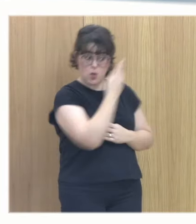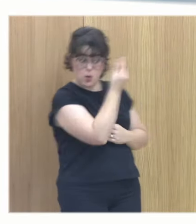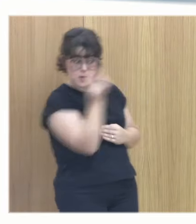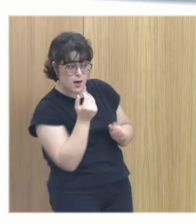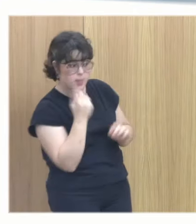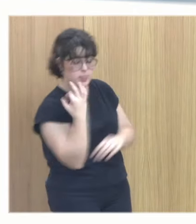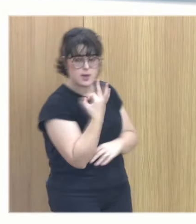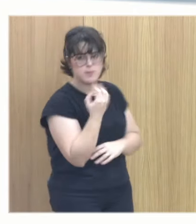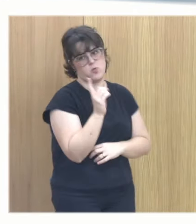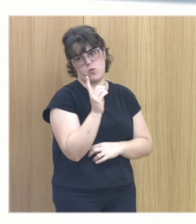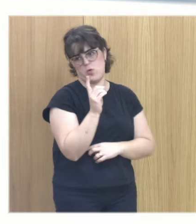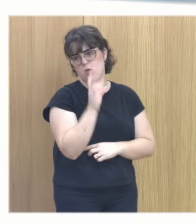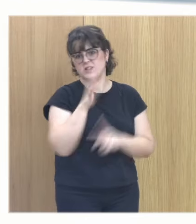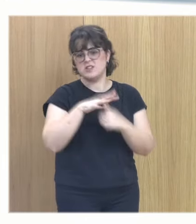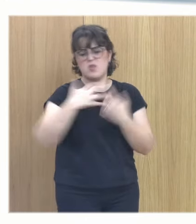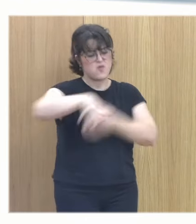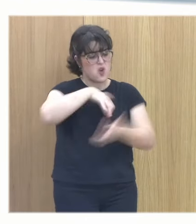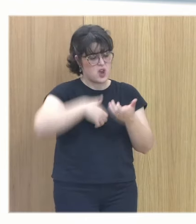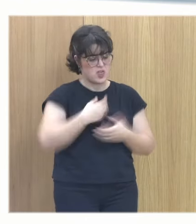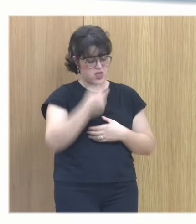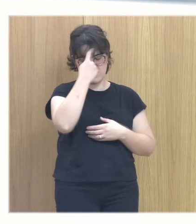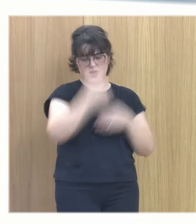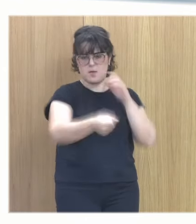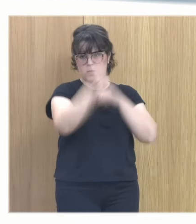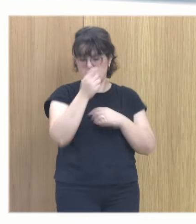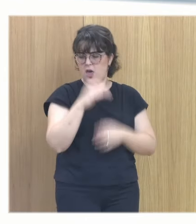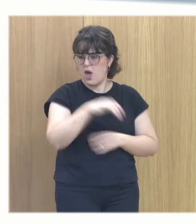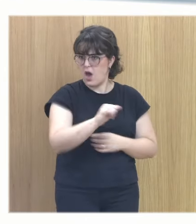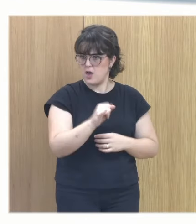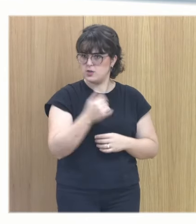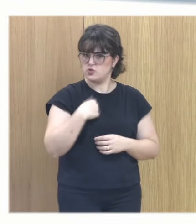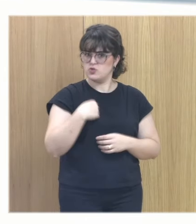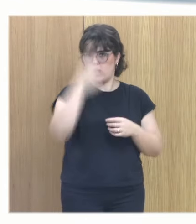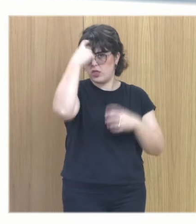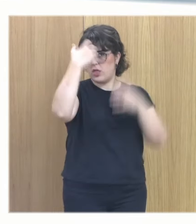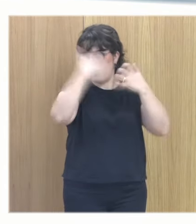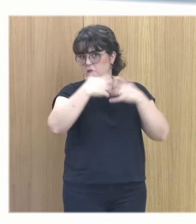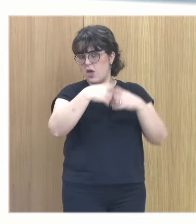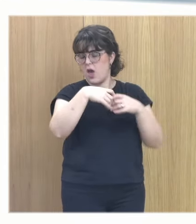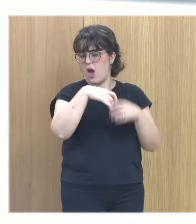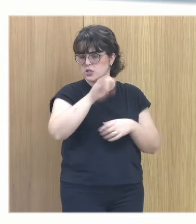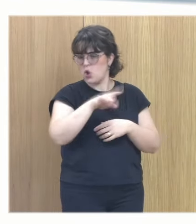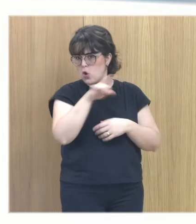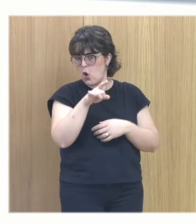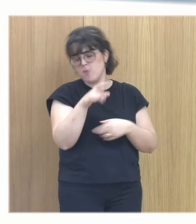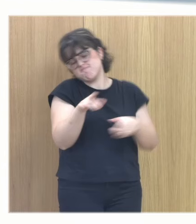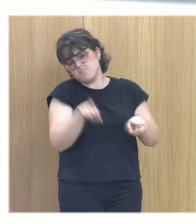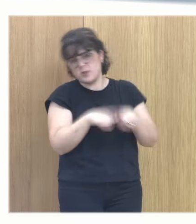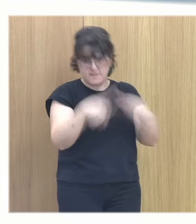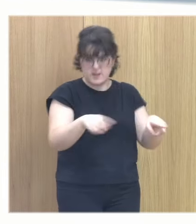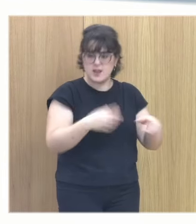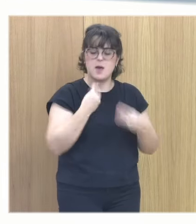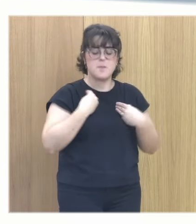ninguna vivencia se olvida que yo la recuerde conscientemente la recuerde cognitivamente o no es otra cosa pero las vivencias no se